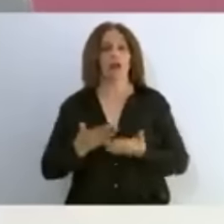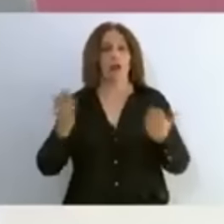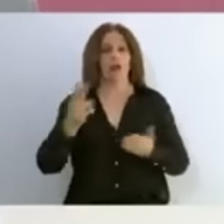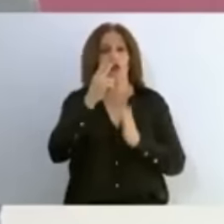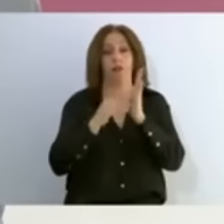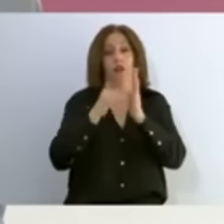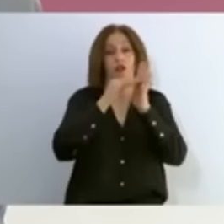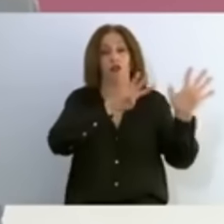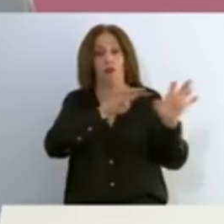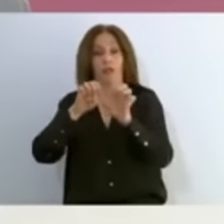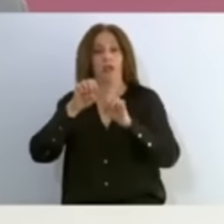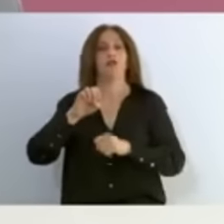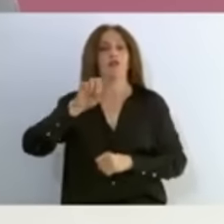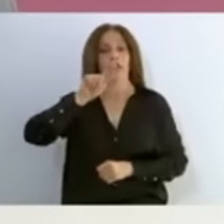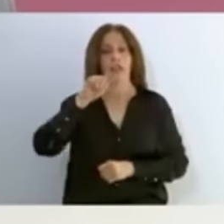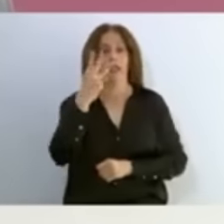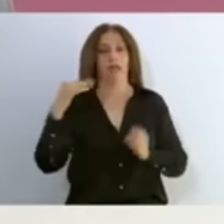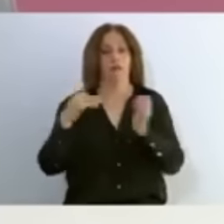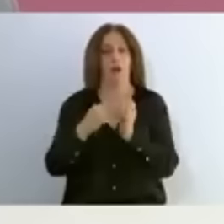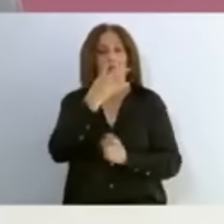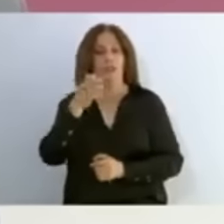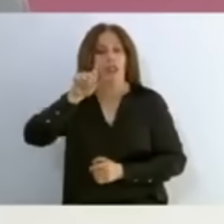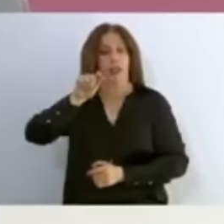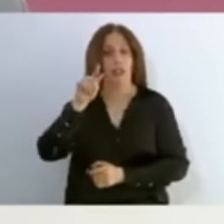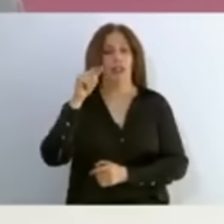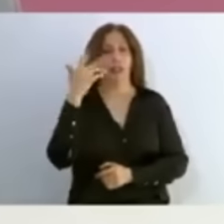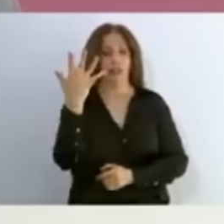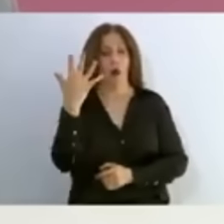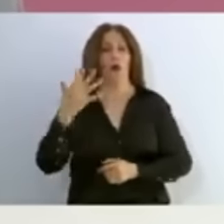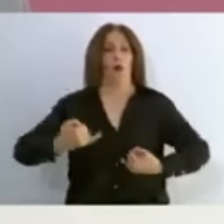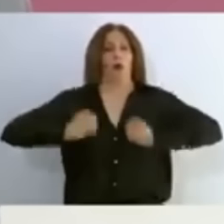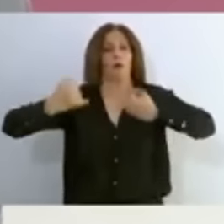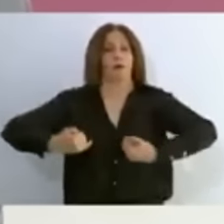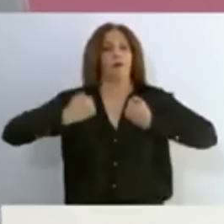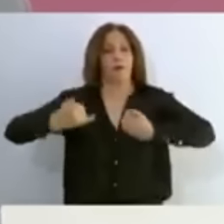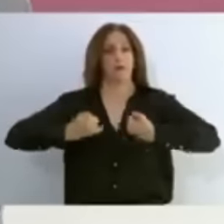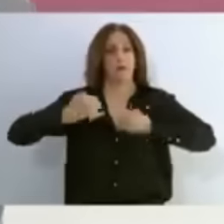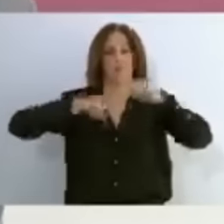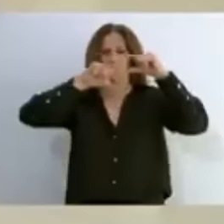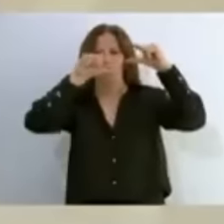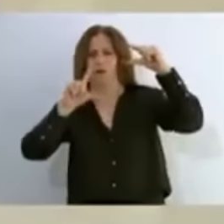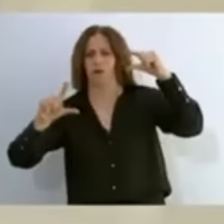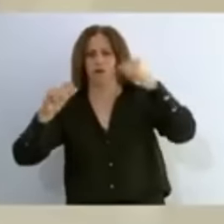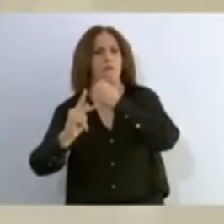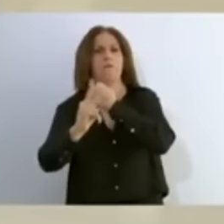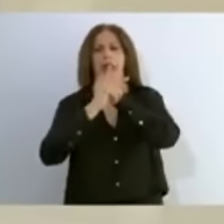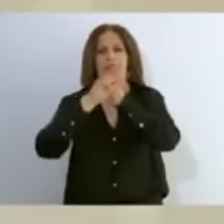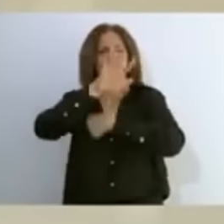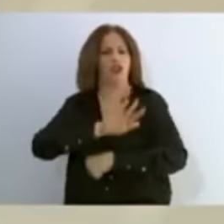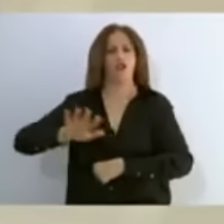973 mil 455 jóvenes en todo el país, en